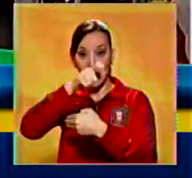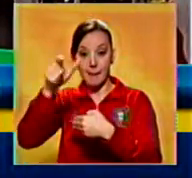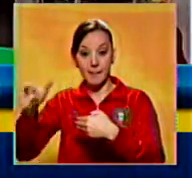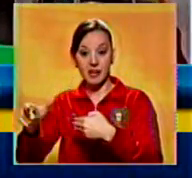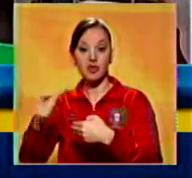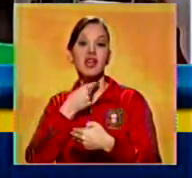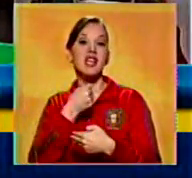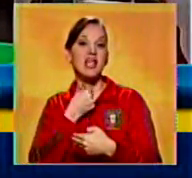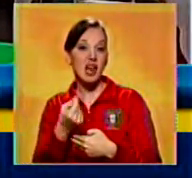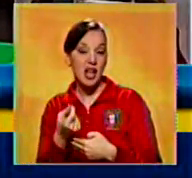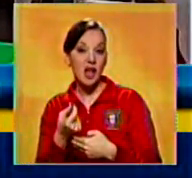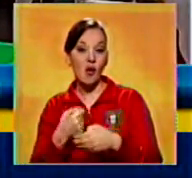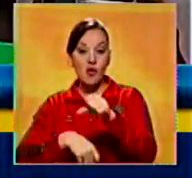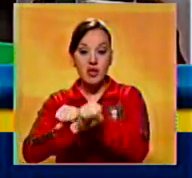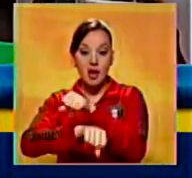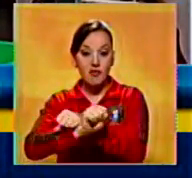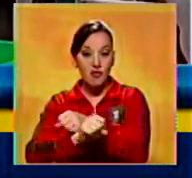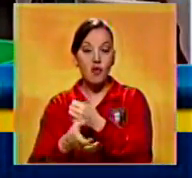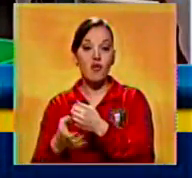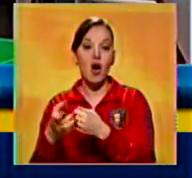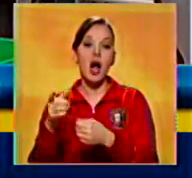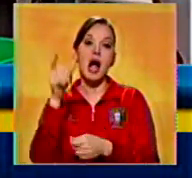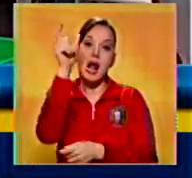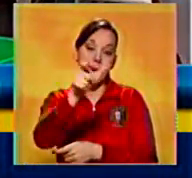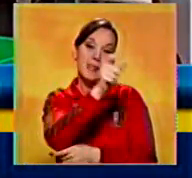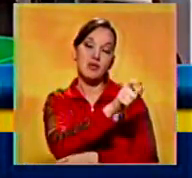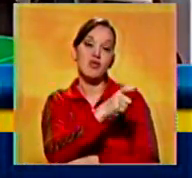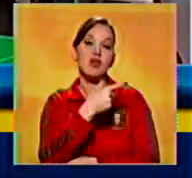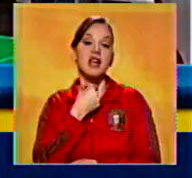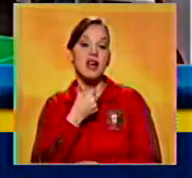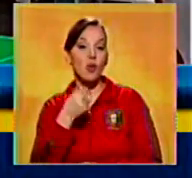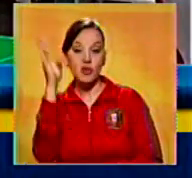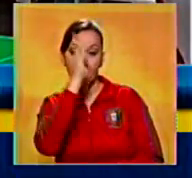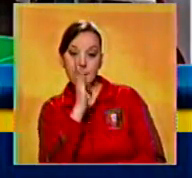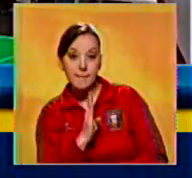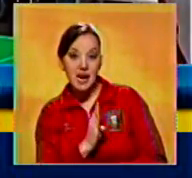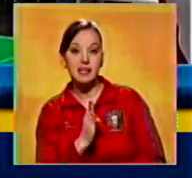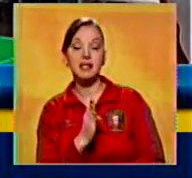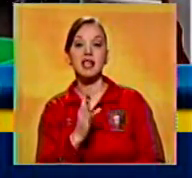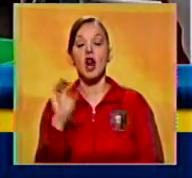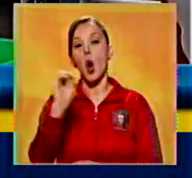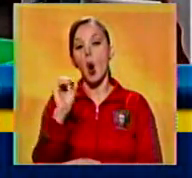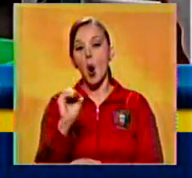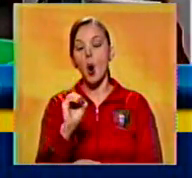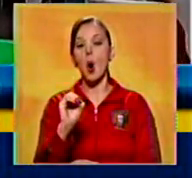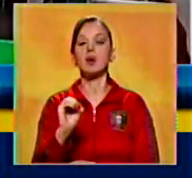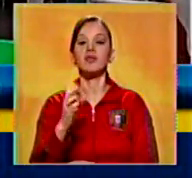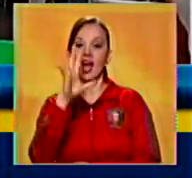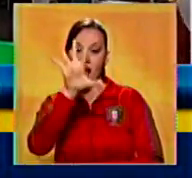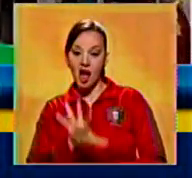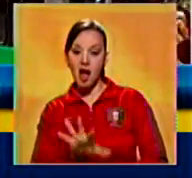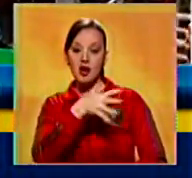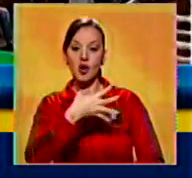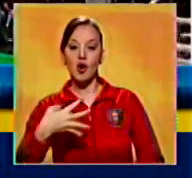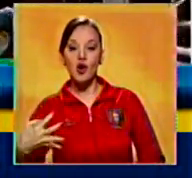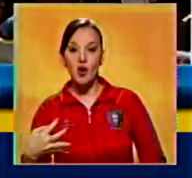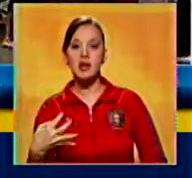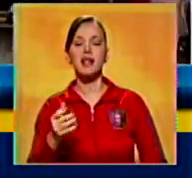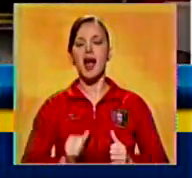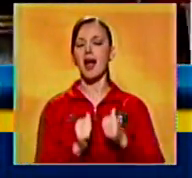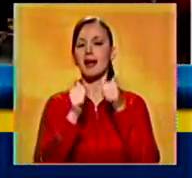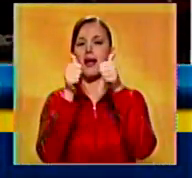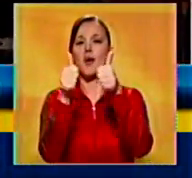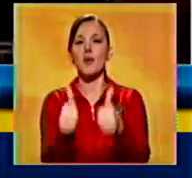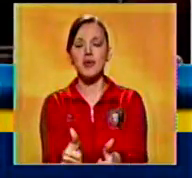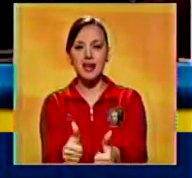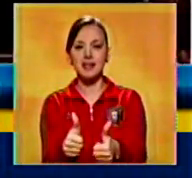y por supuesto quienes les van a Brasil o quienes les vayan a Croacia puedan venir a disfrutar aquí del juego, de este primer juego, el pitazo inicial, que arranca